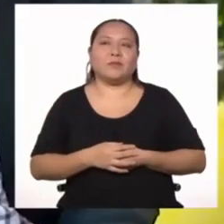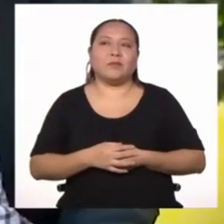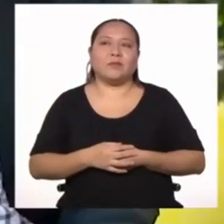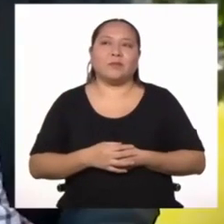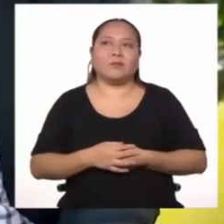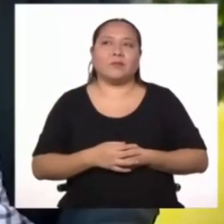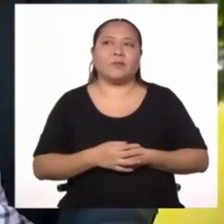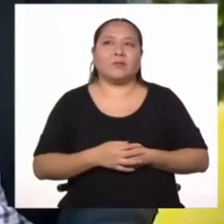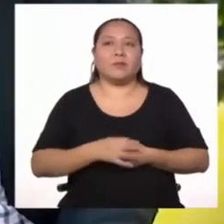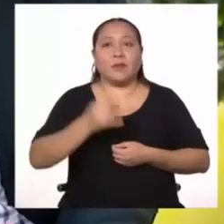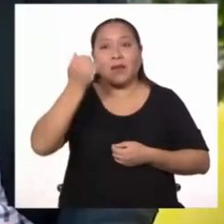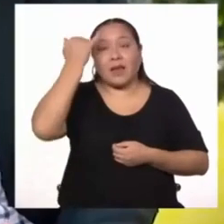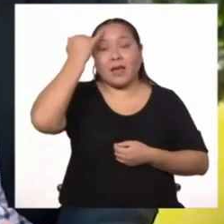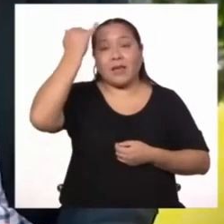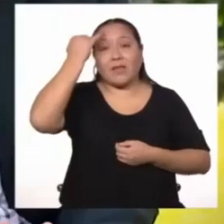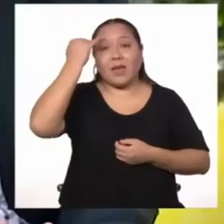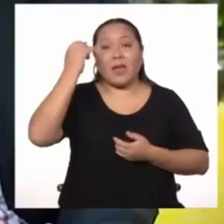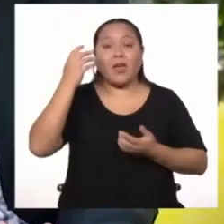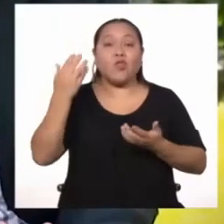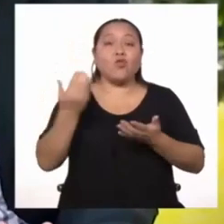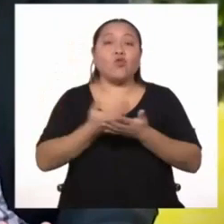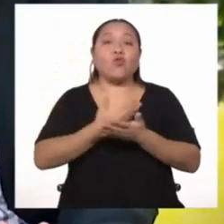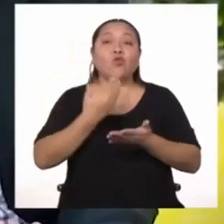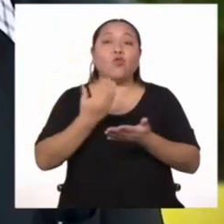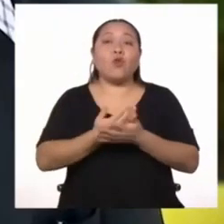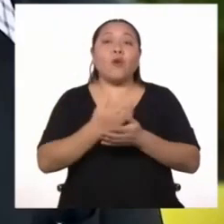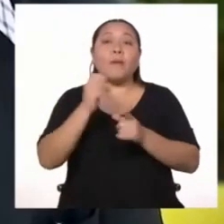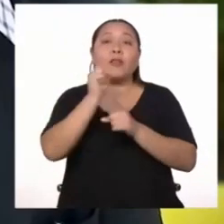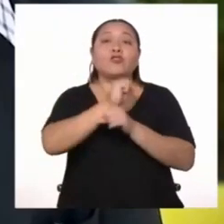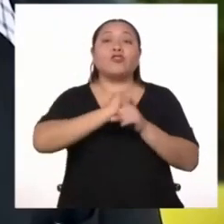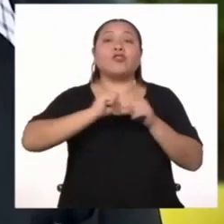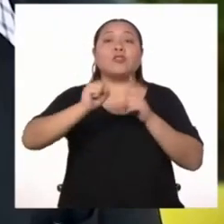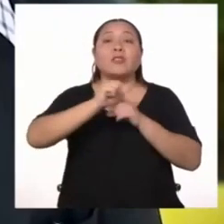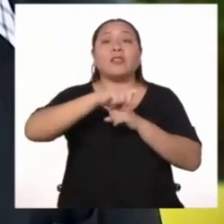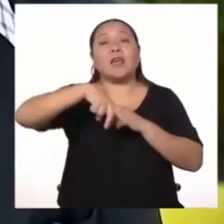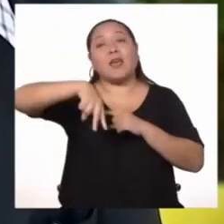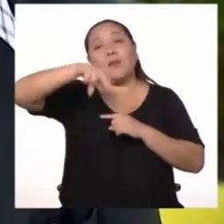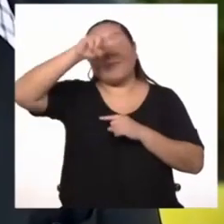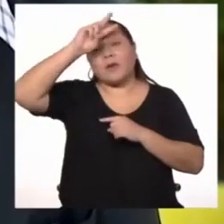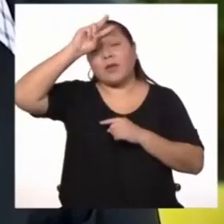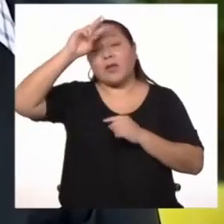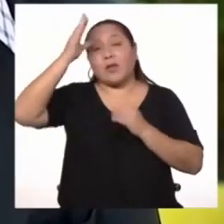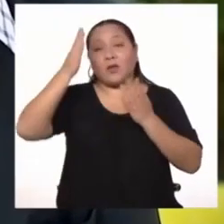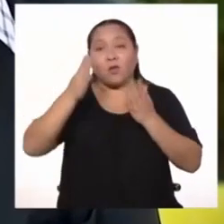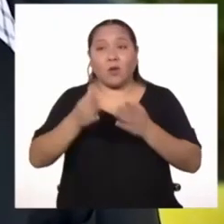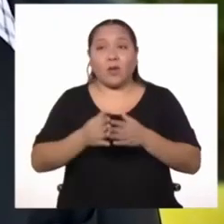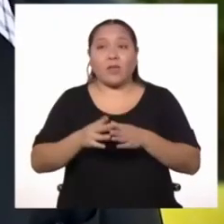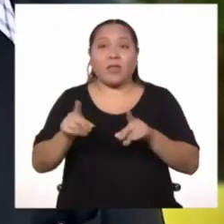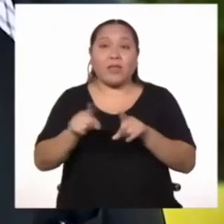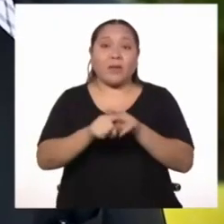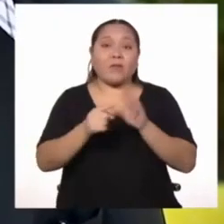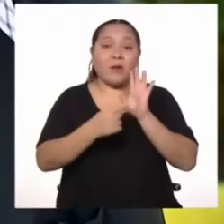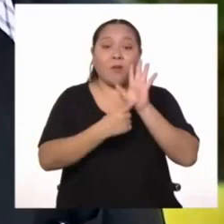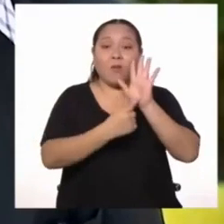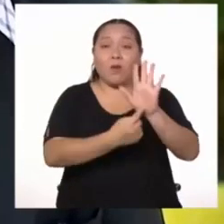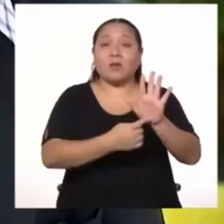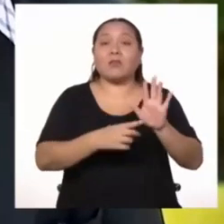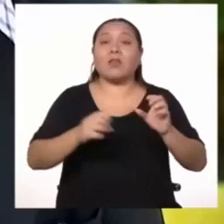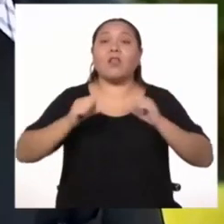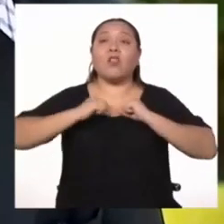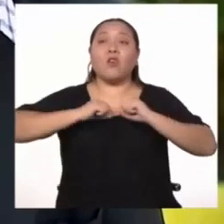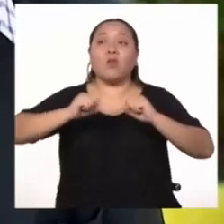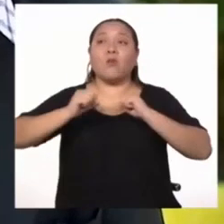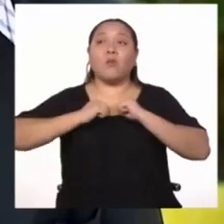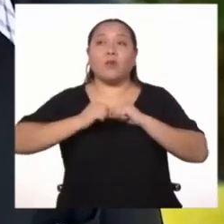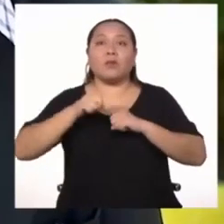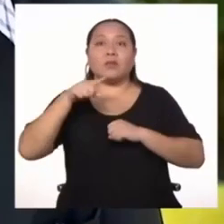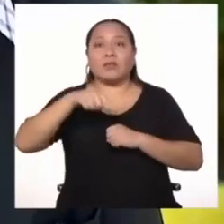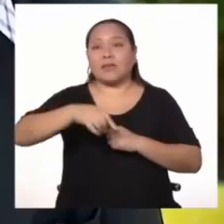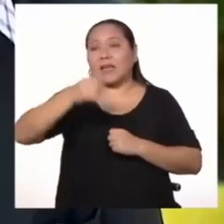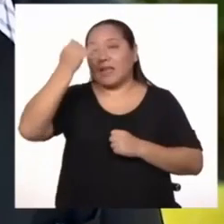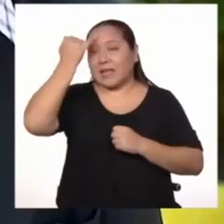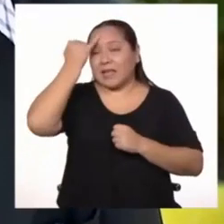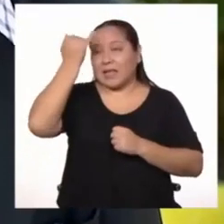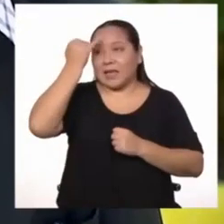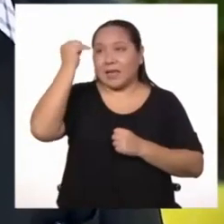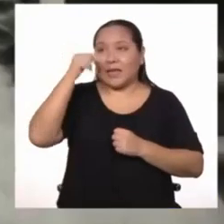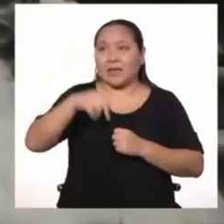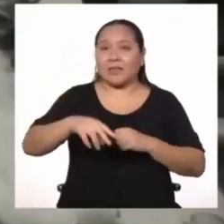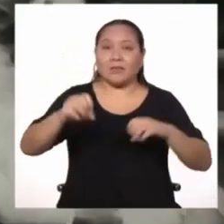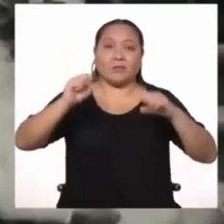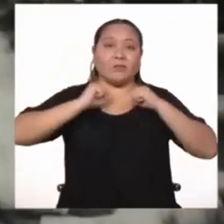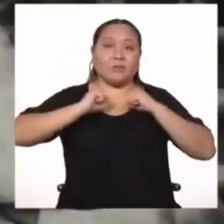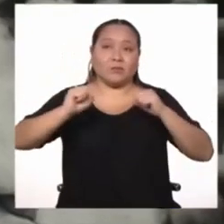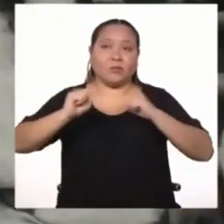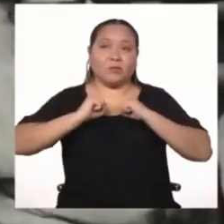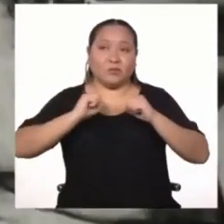La idea de la modernización de la sociedad peruana también se expresa en la difusión de los deportes. Y era la idea de que los deportes iban a